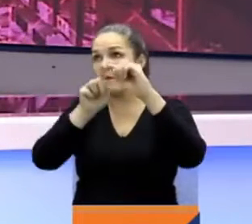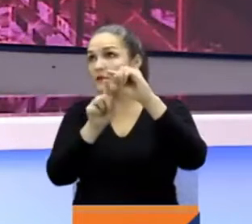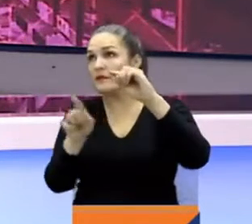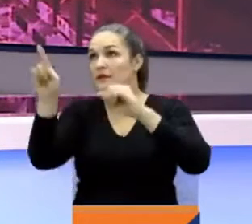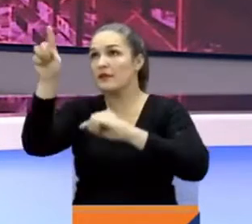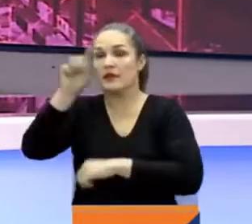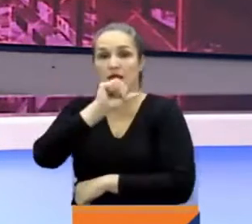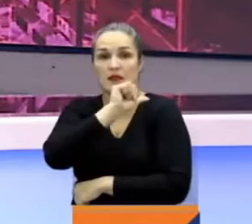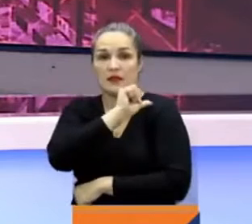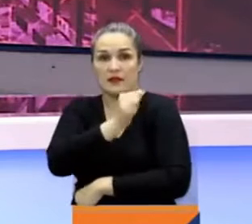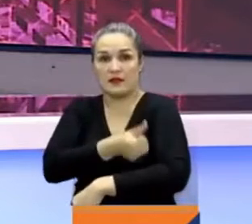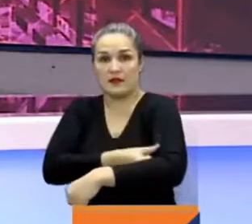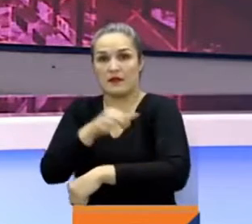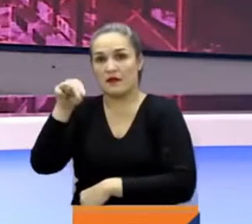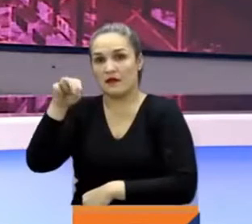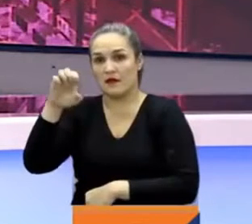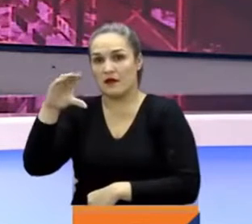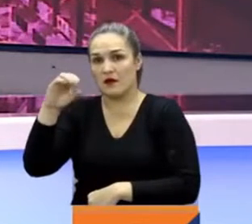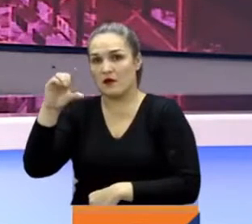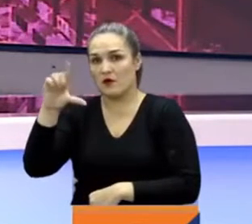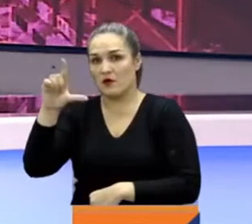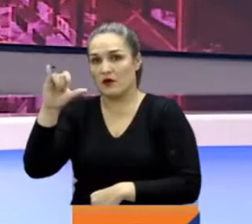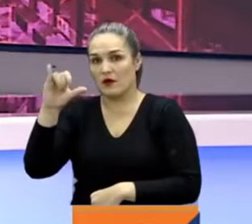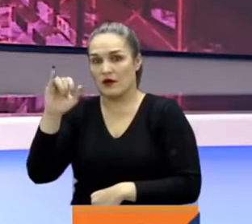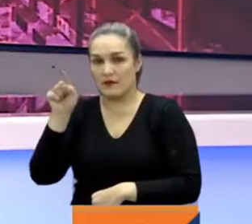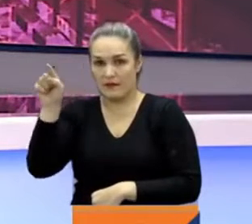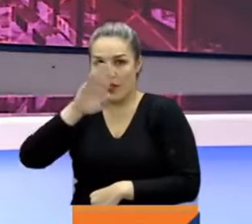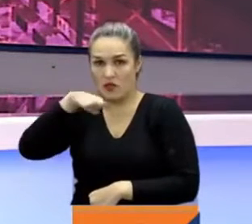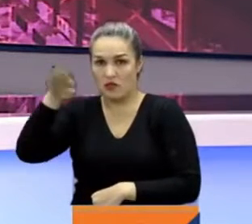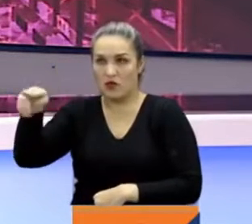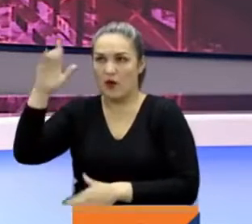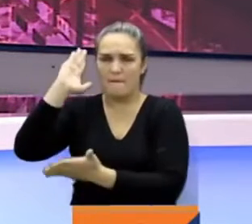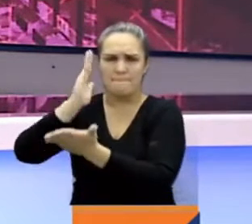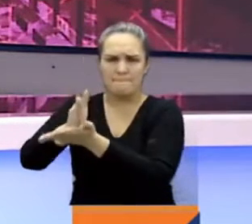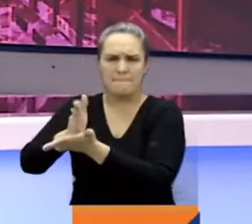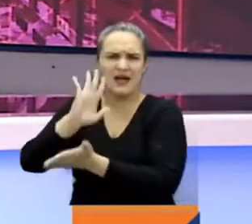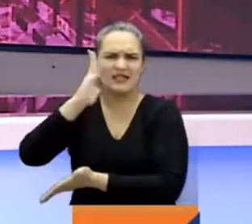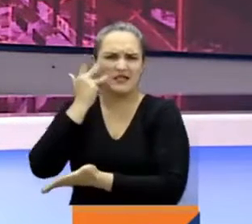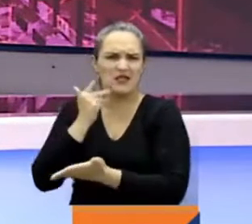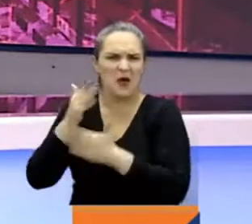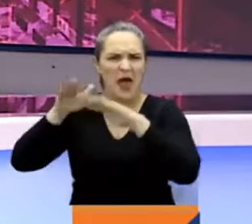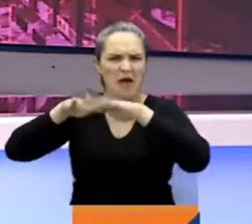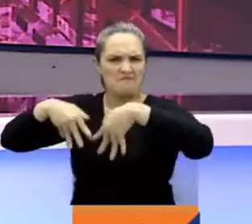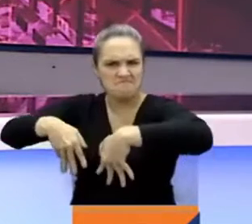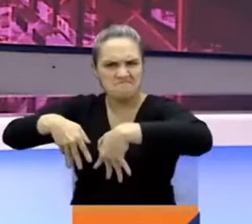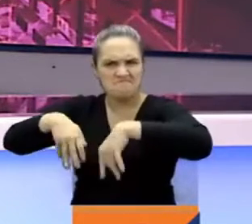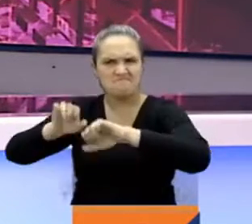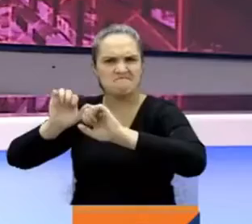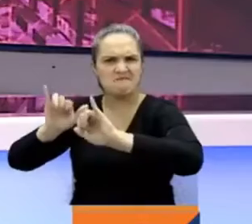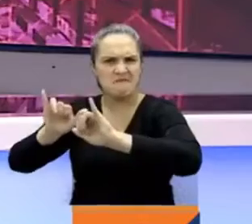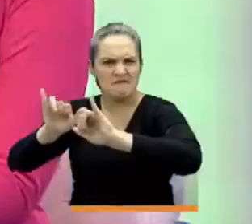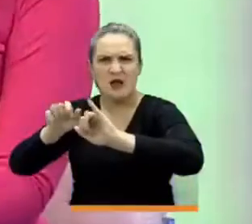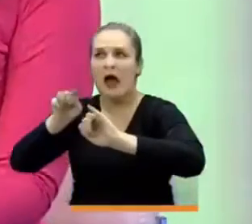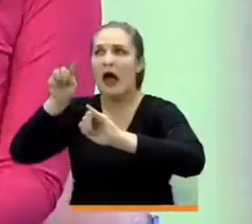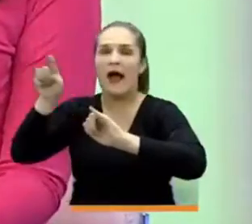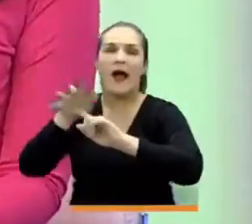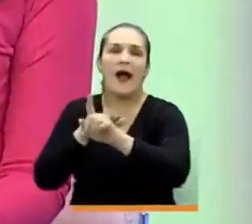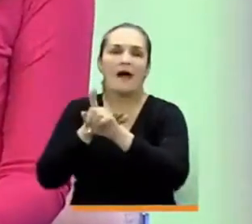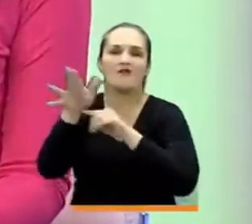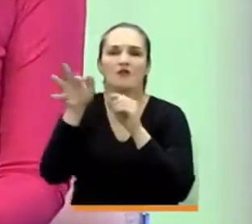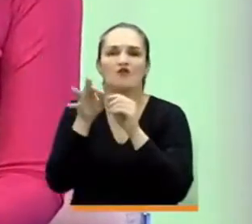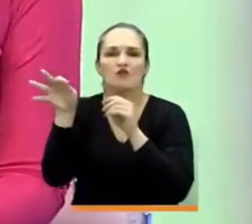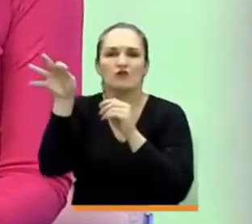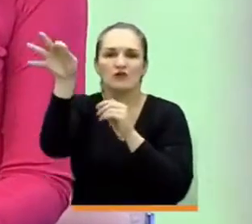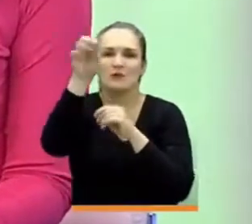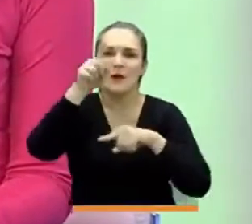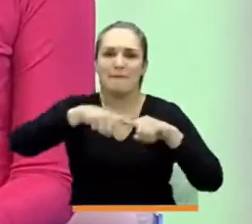gobernación de Antioquia llegaron a un acuerdo para levantar los bloqueos que estarían afectando económicamente a varios municipios. Ismael Tobón, buenas noches.